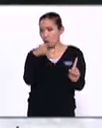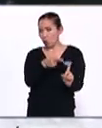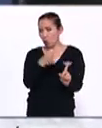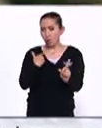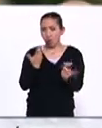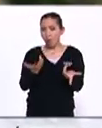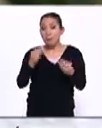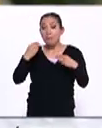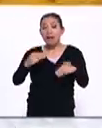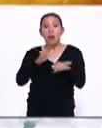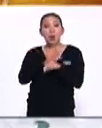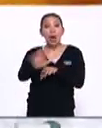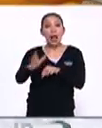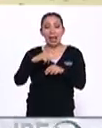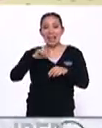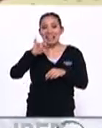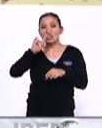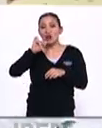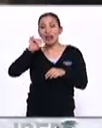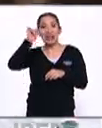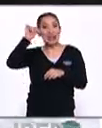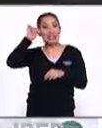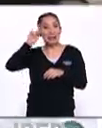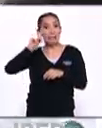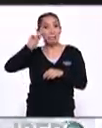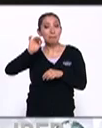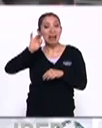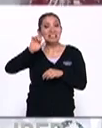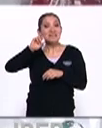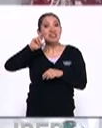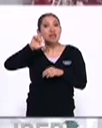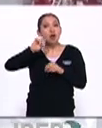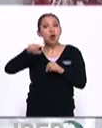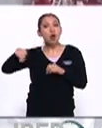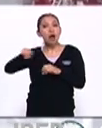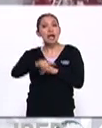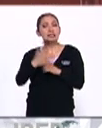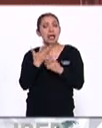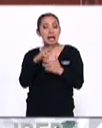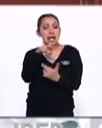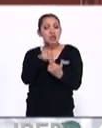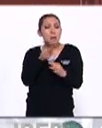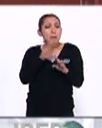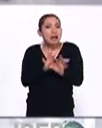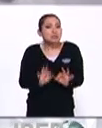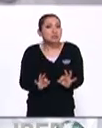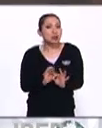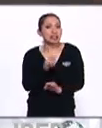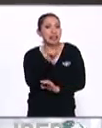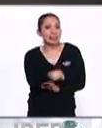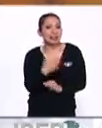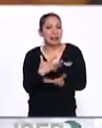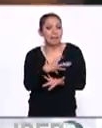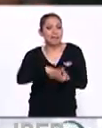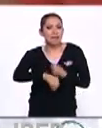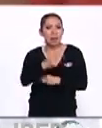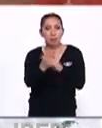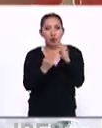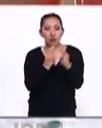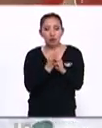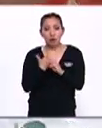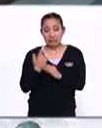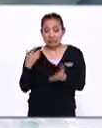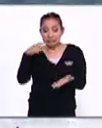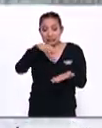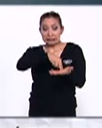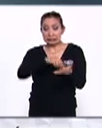principales mercados es el litoral asiático del Pacífico, la cual es una de las regiones fundamentales de la economía global. La